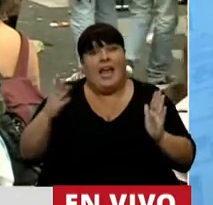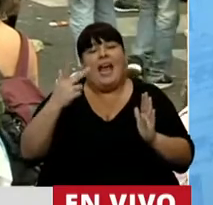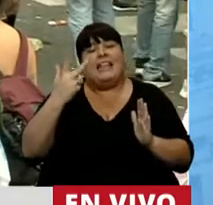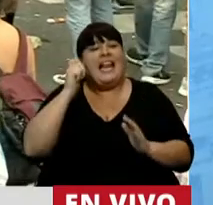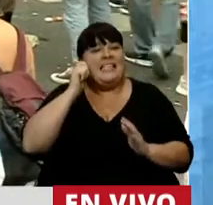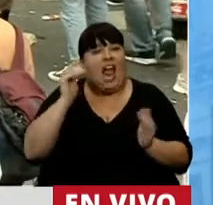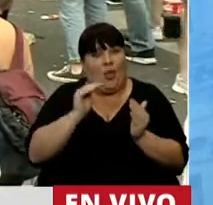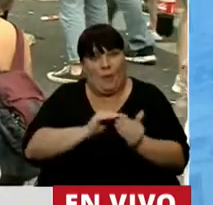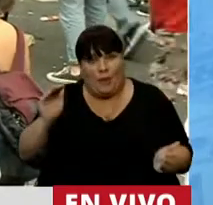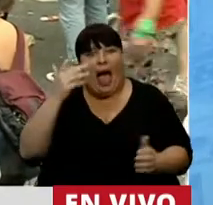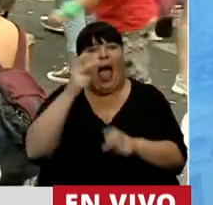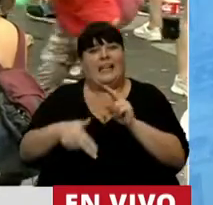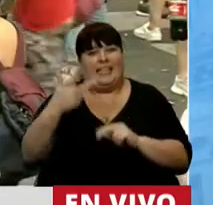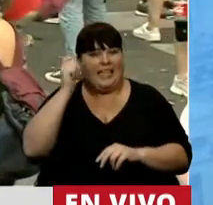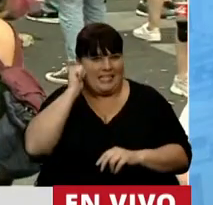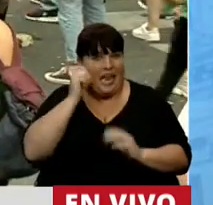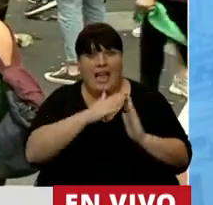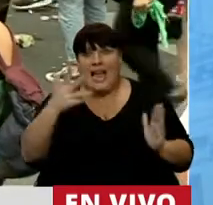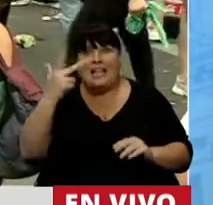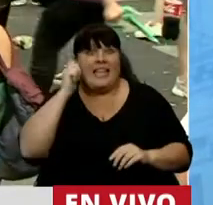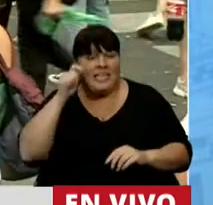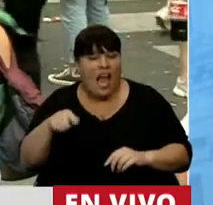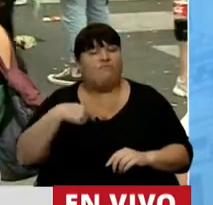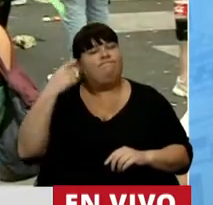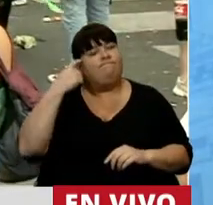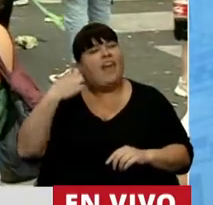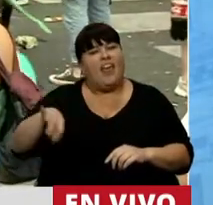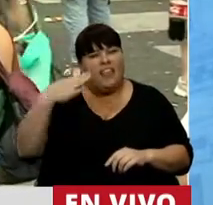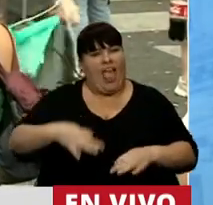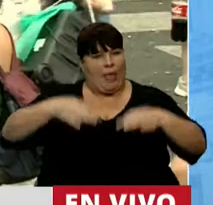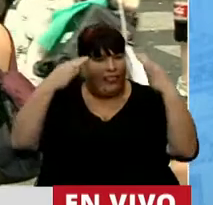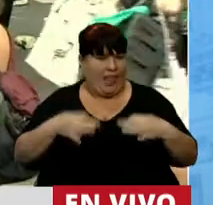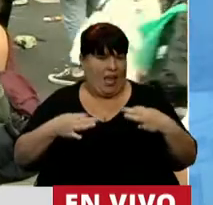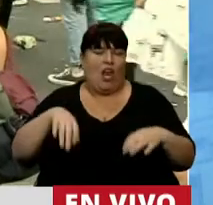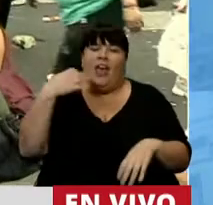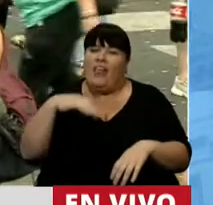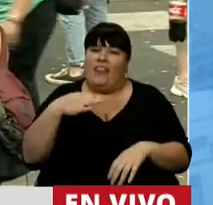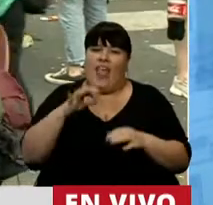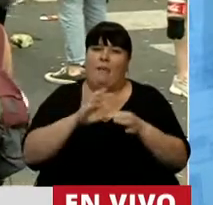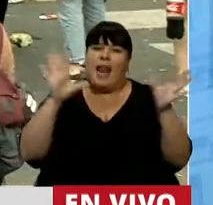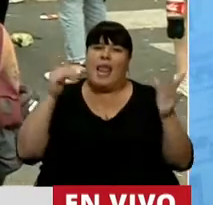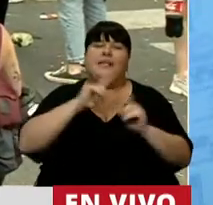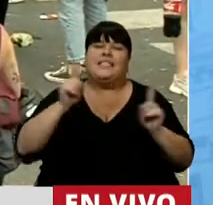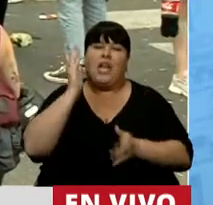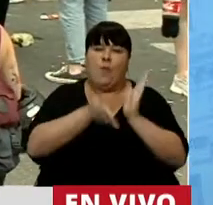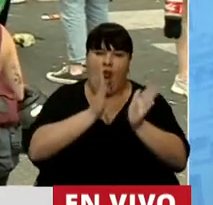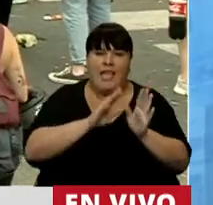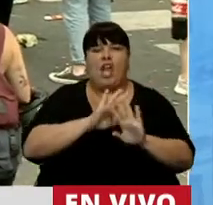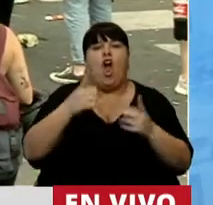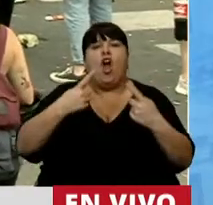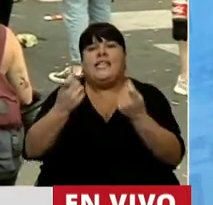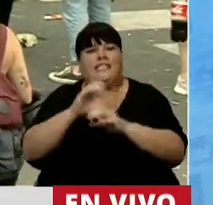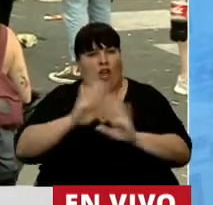primeros años de vida, de esos 3 primeros años que queremos, que entendemos que tienen que ser dignos, que tienen que ser libres de violencia y sin